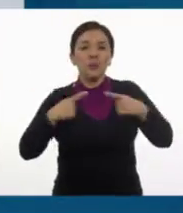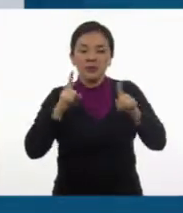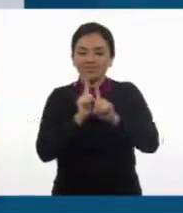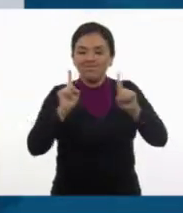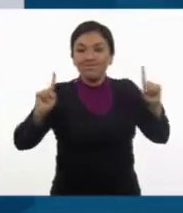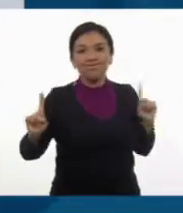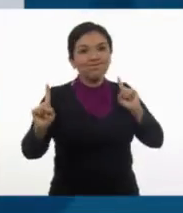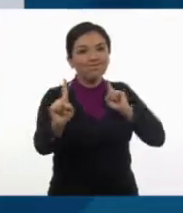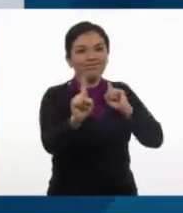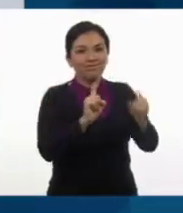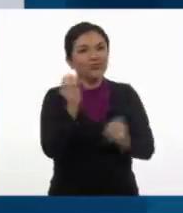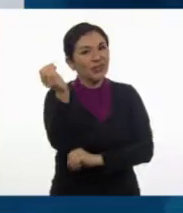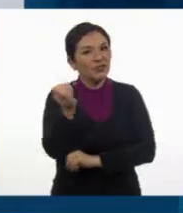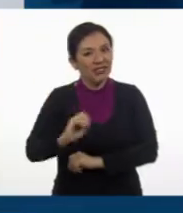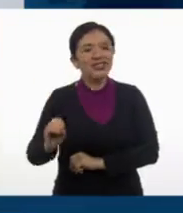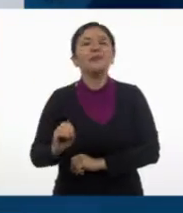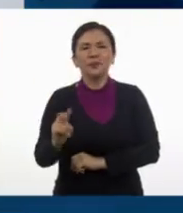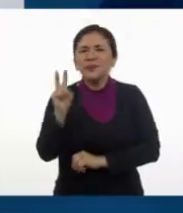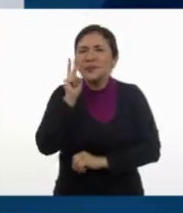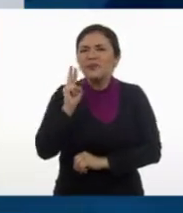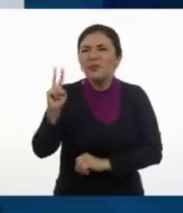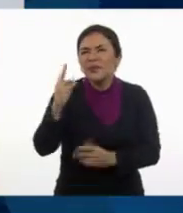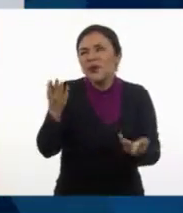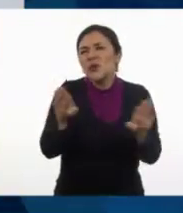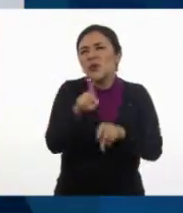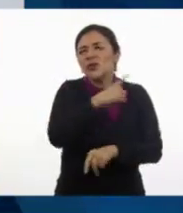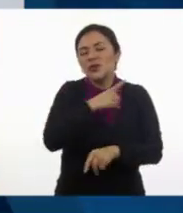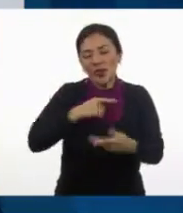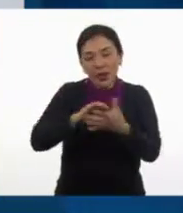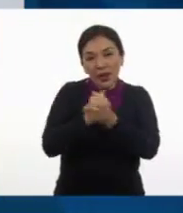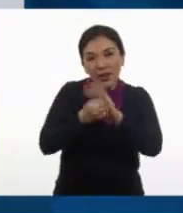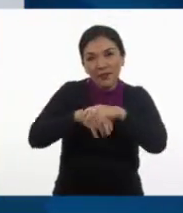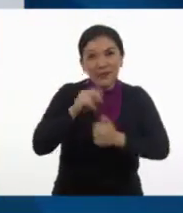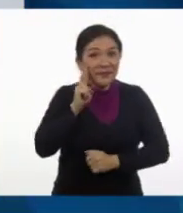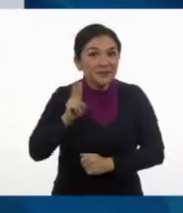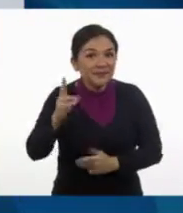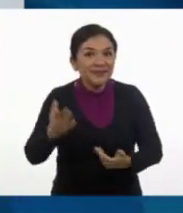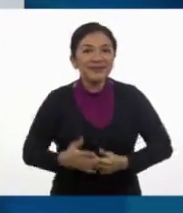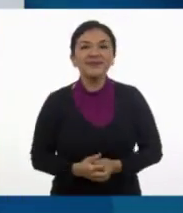sana distancia. Vamos a ver cómo hay que lavarse las manos.